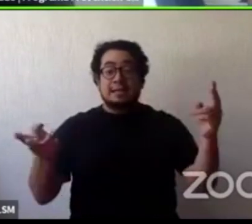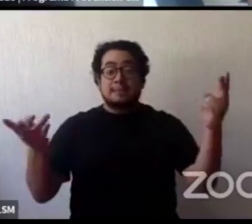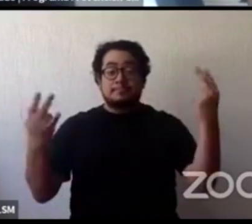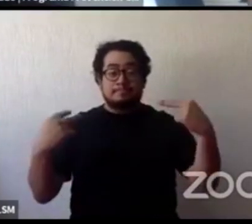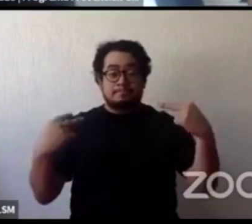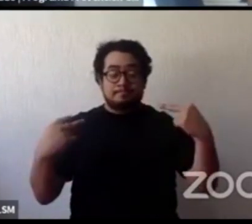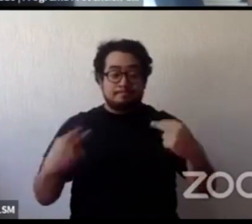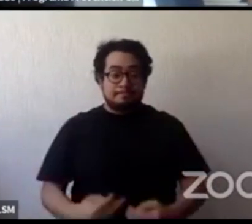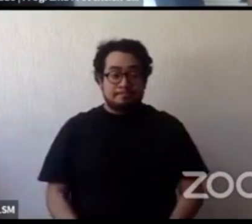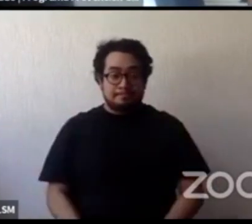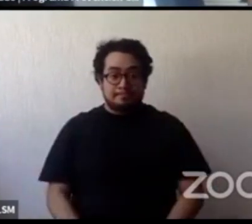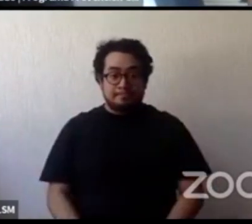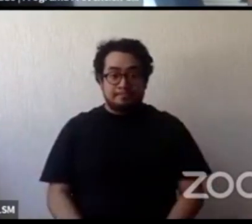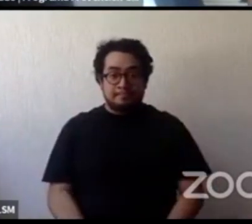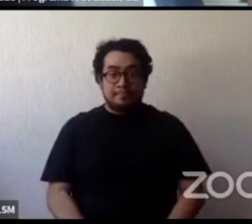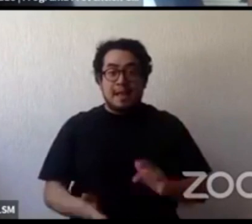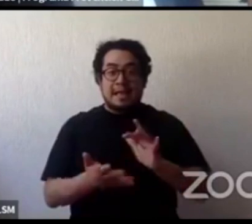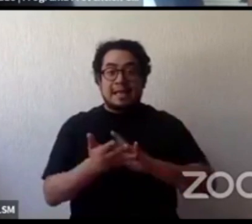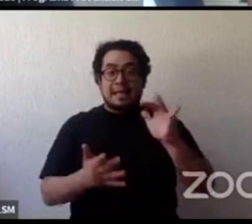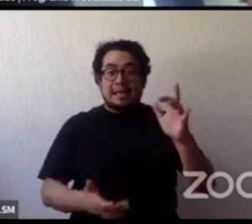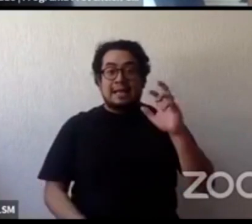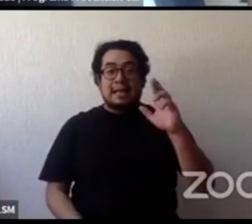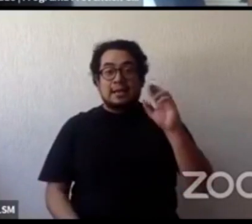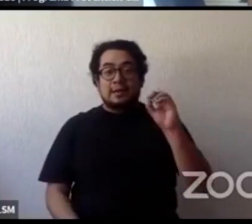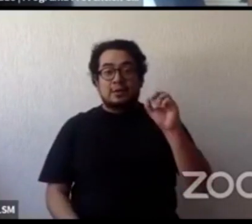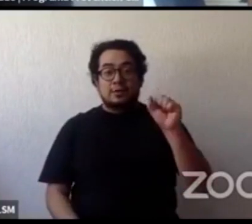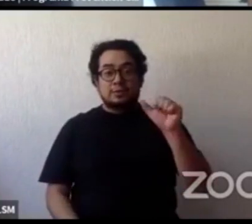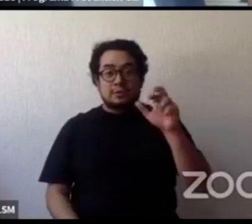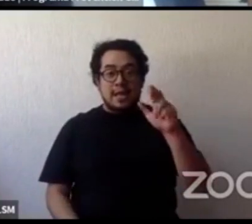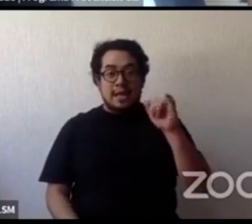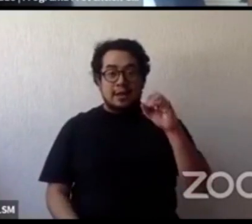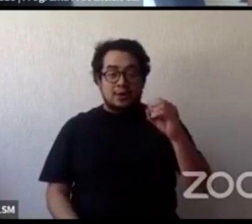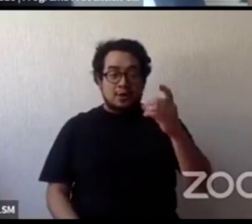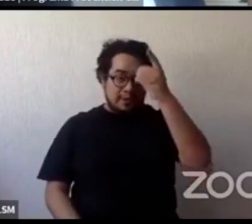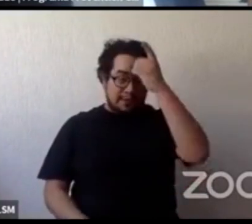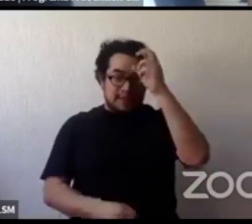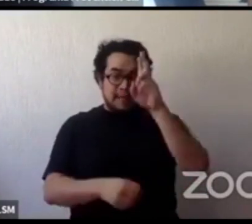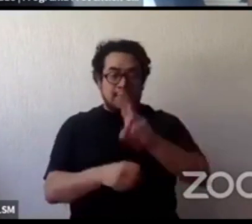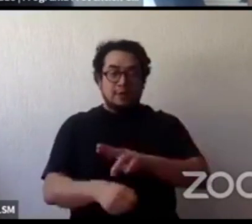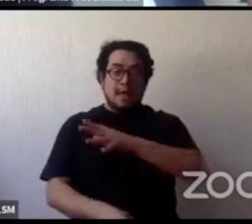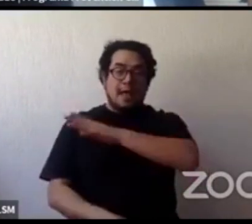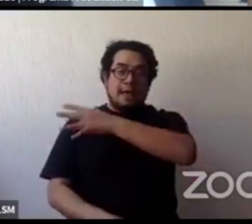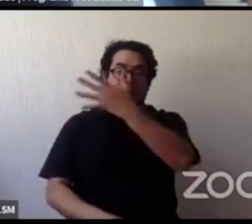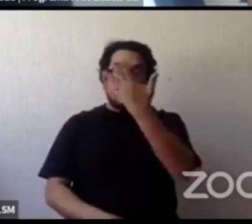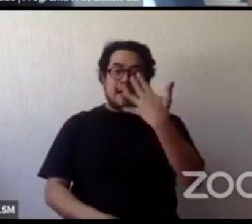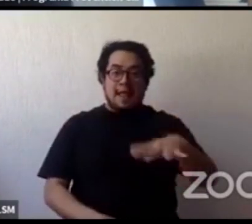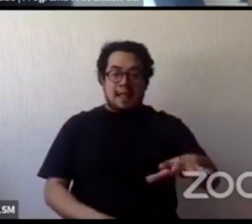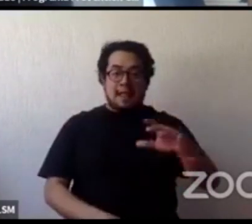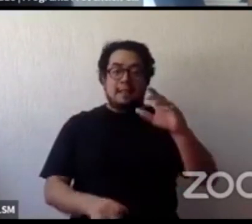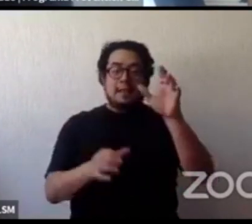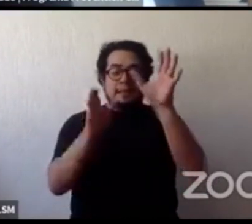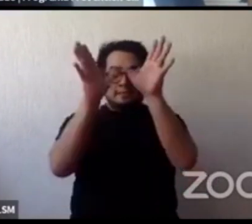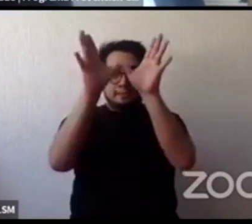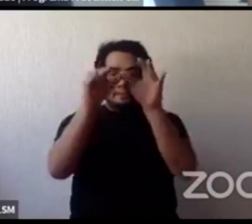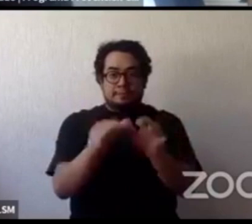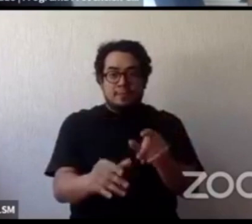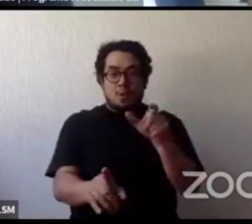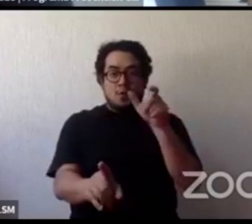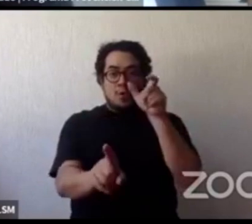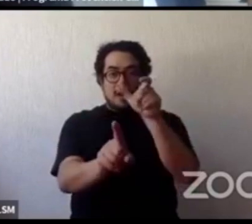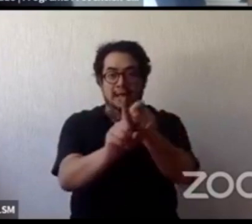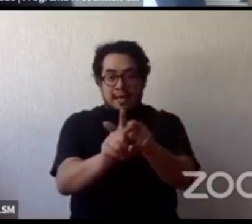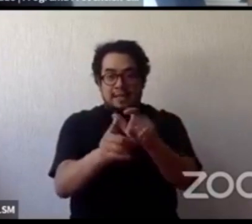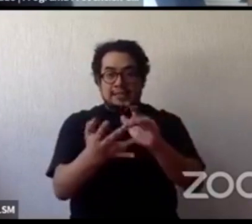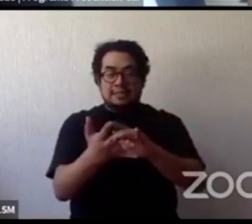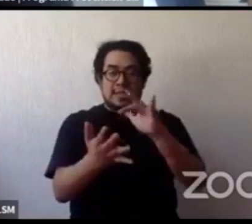gracias también de verdad Rosario Rosario Alfaro Martínez directora general de guardianes gracias por acompañarnos este mediodía gracias de verdad por todos los datos y por la